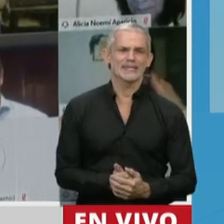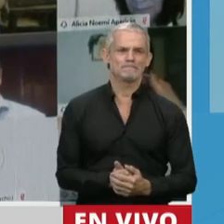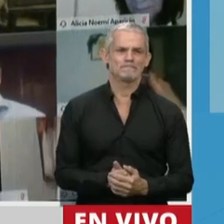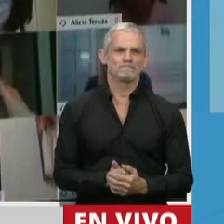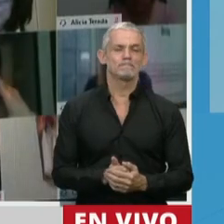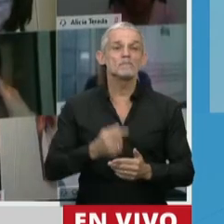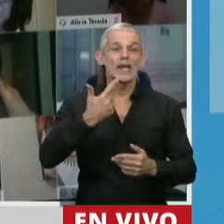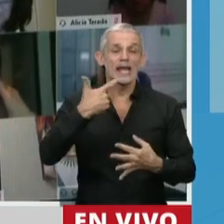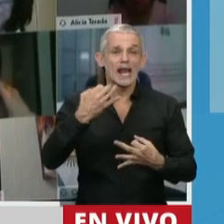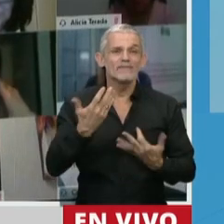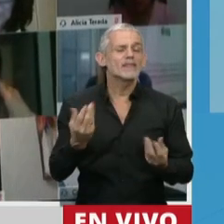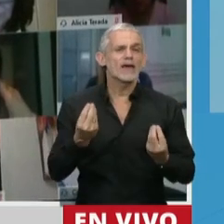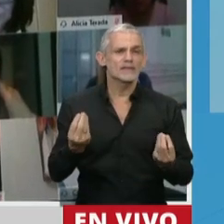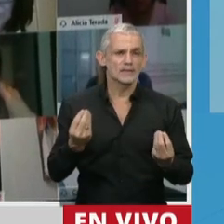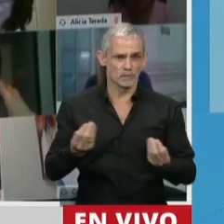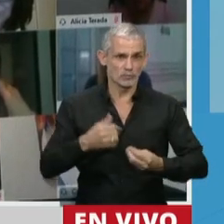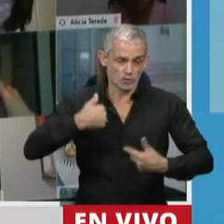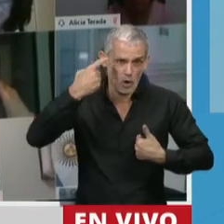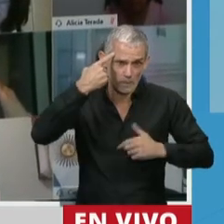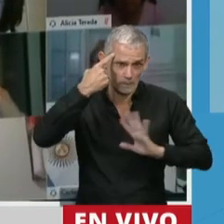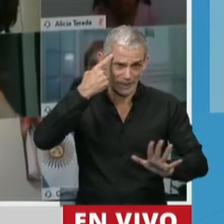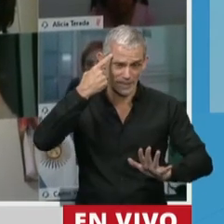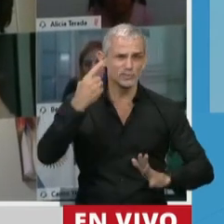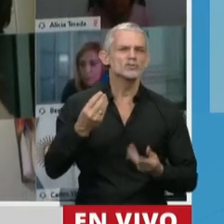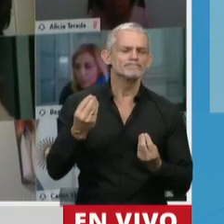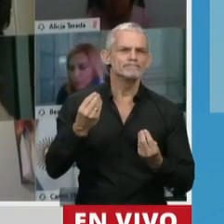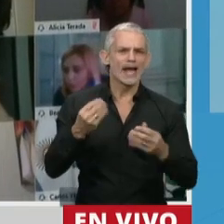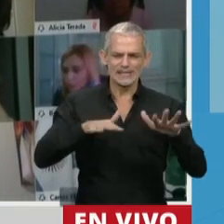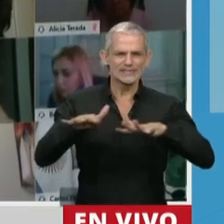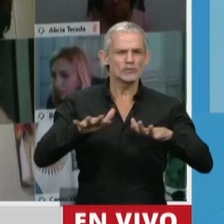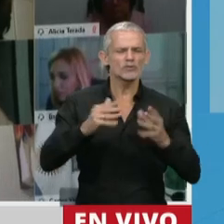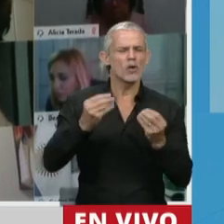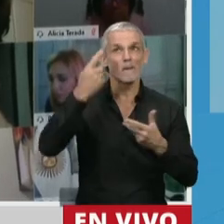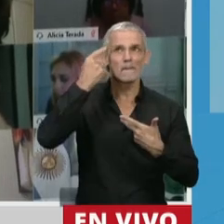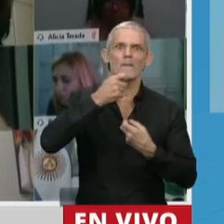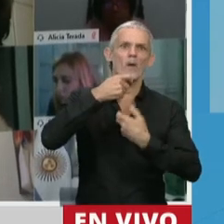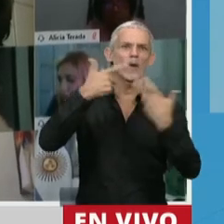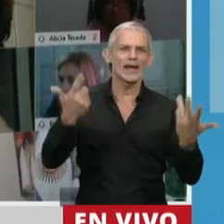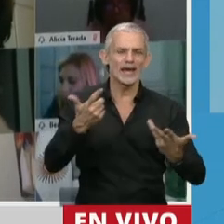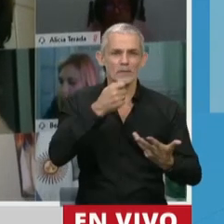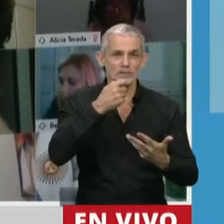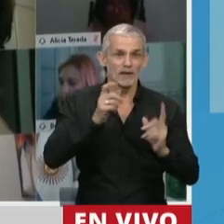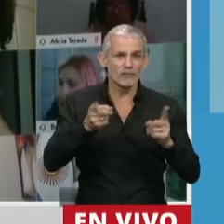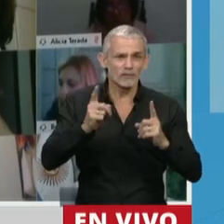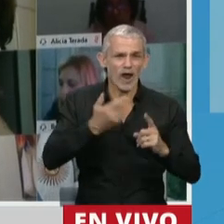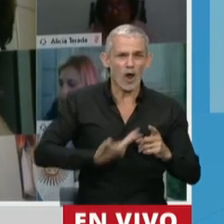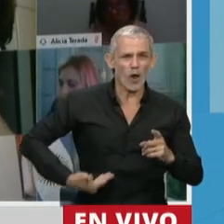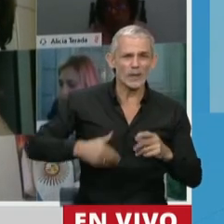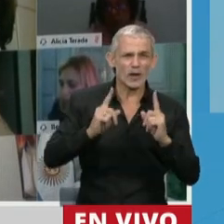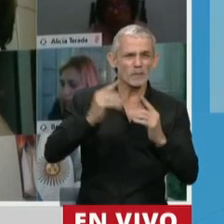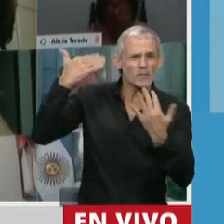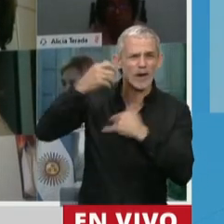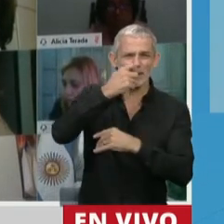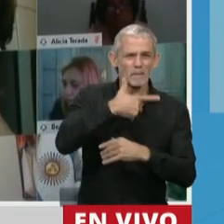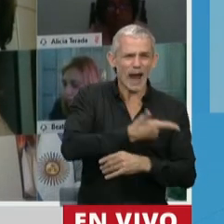Y la verdad es que pienso en qué situación estaríamos si todavía continuásemos con un gobierno como el de